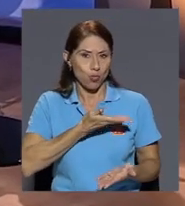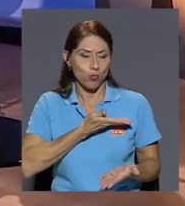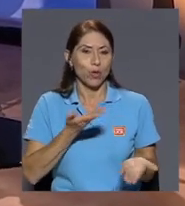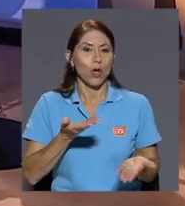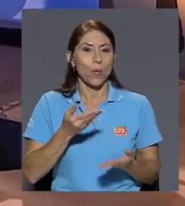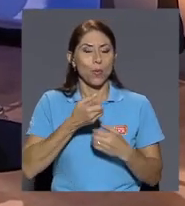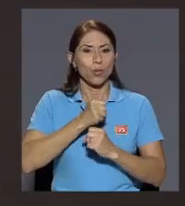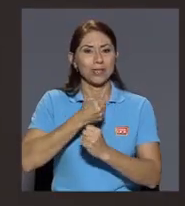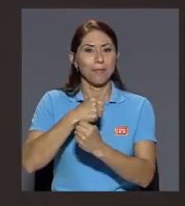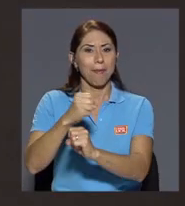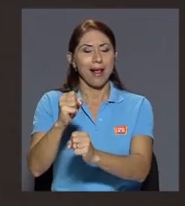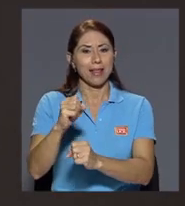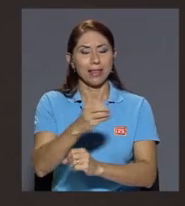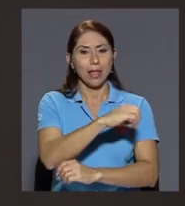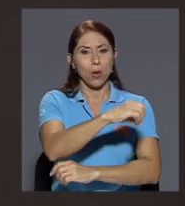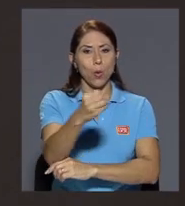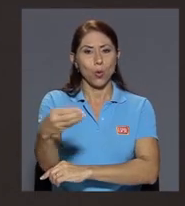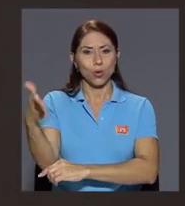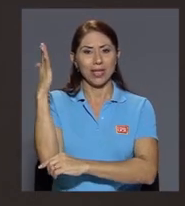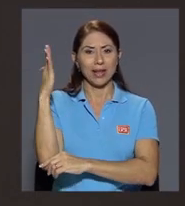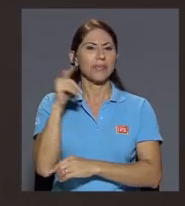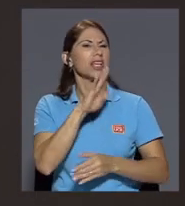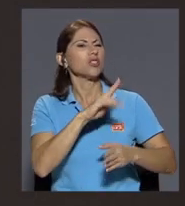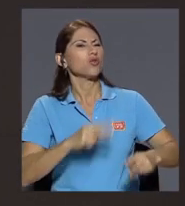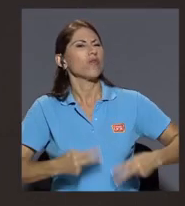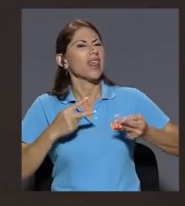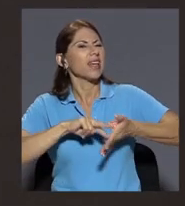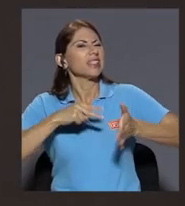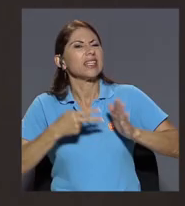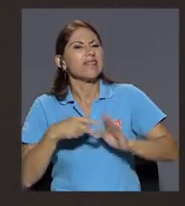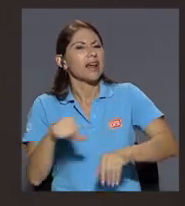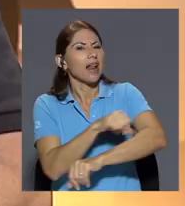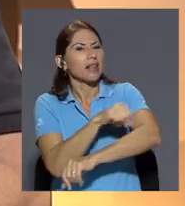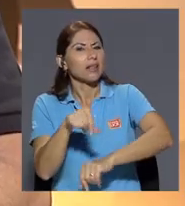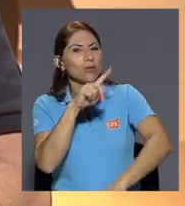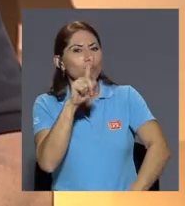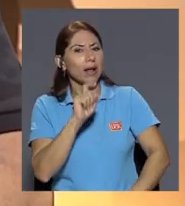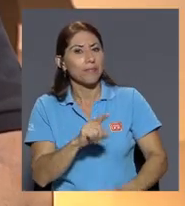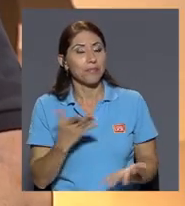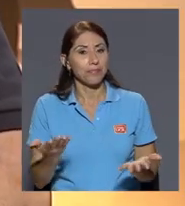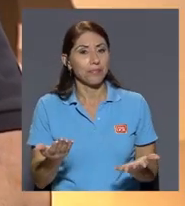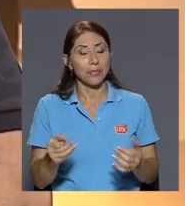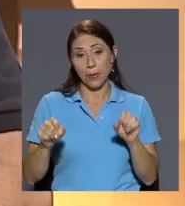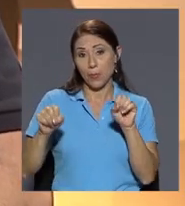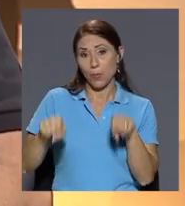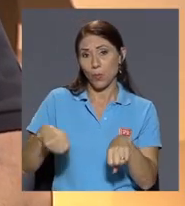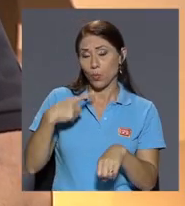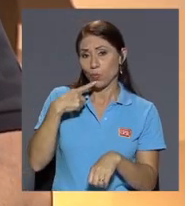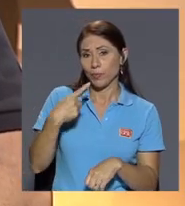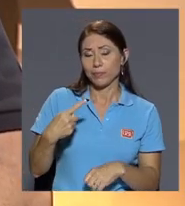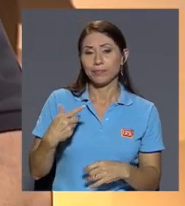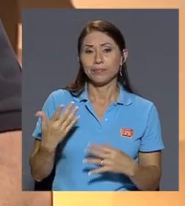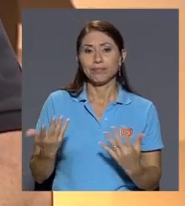¿Qué significaba en su vida la arquitectura como tal? Bueno, podríamos decir que